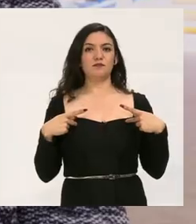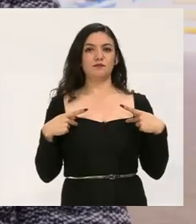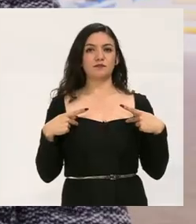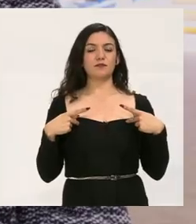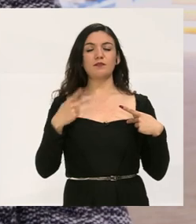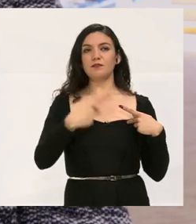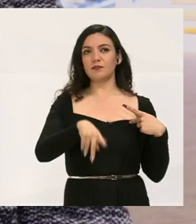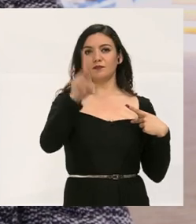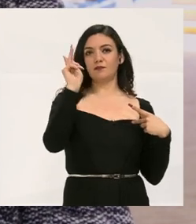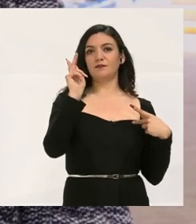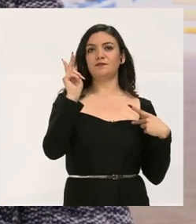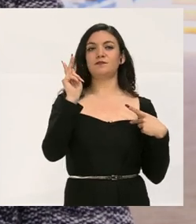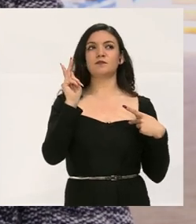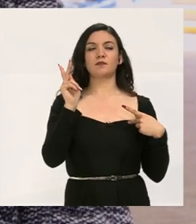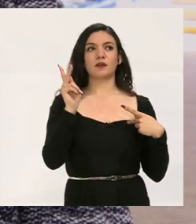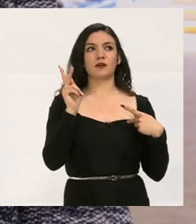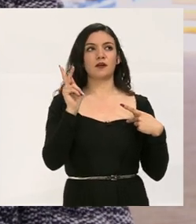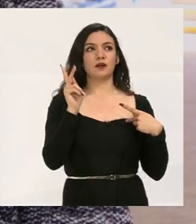personas.